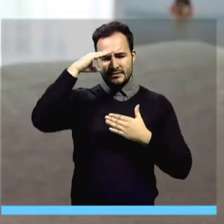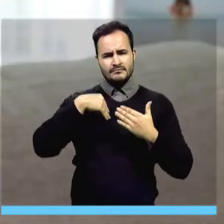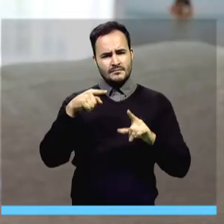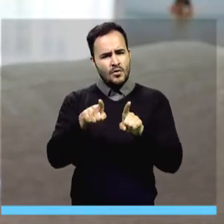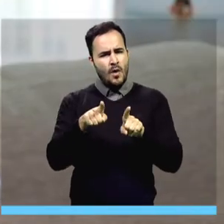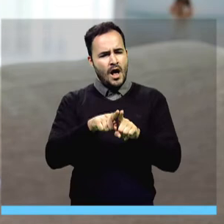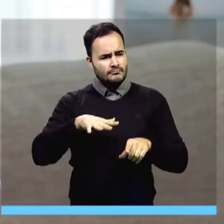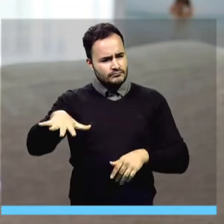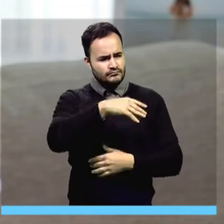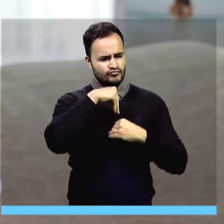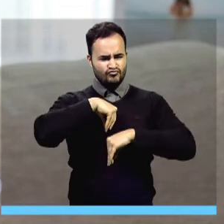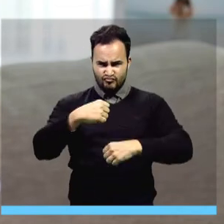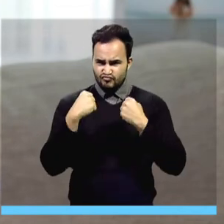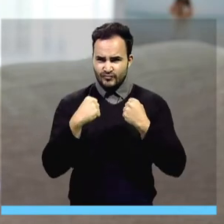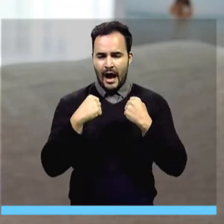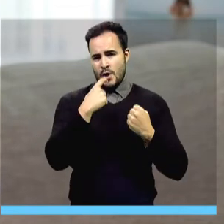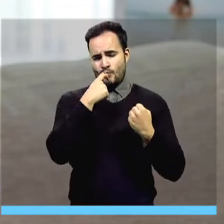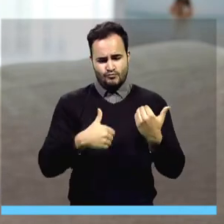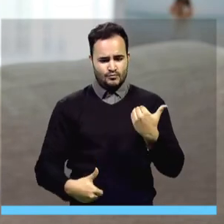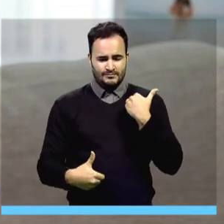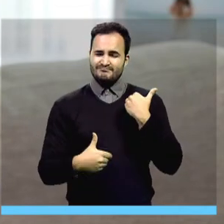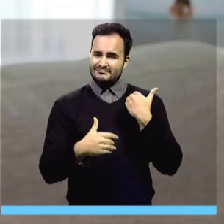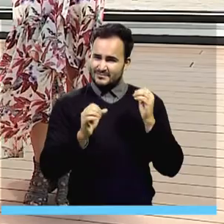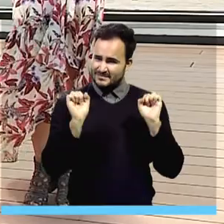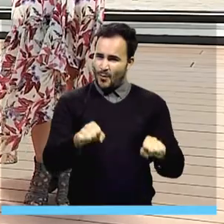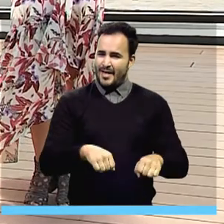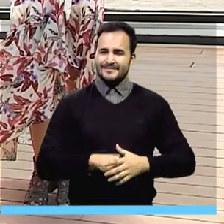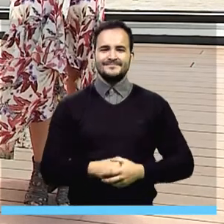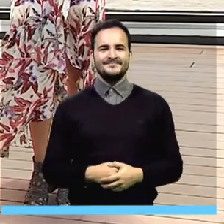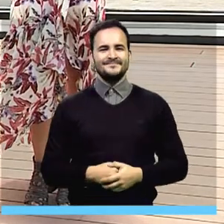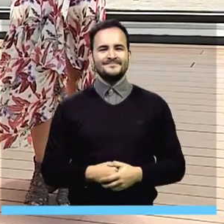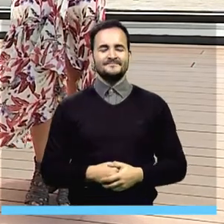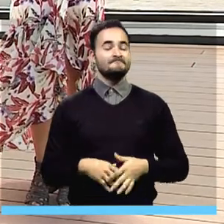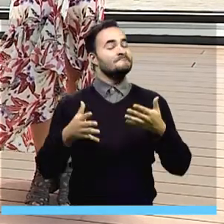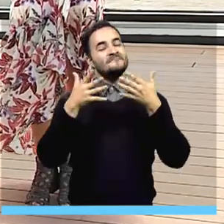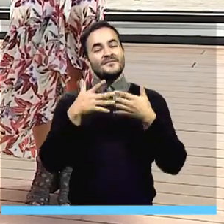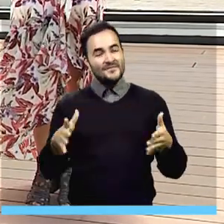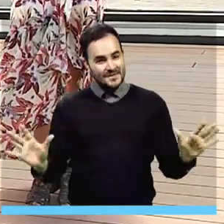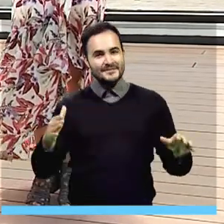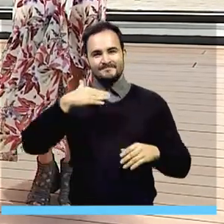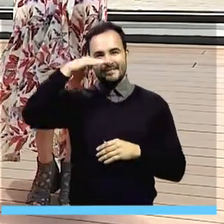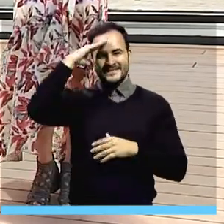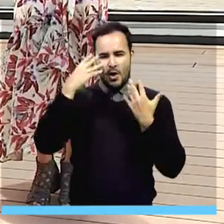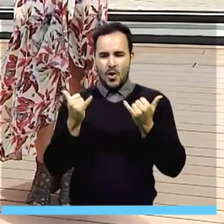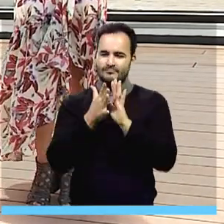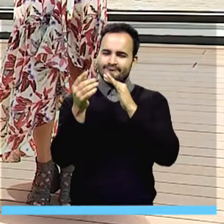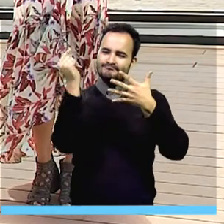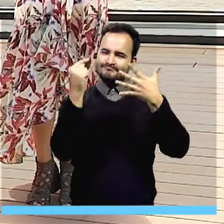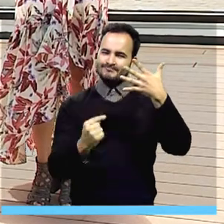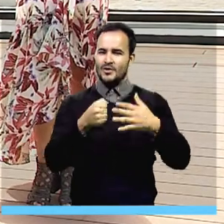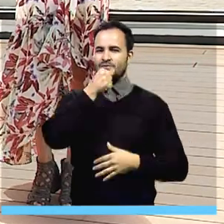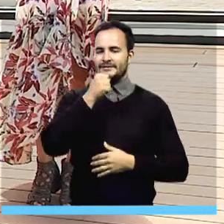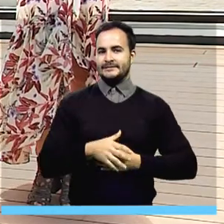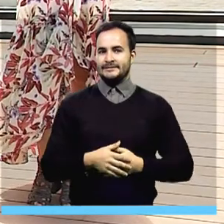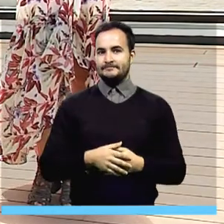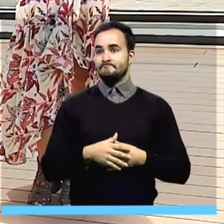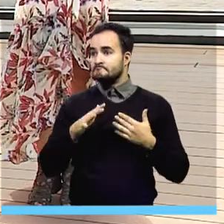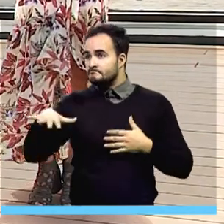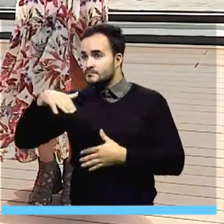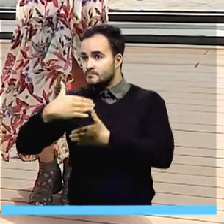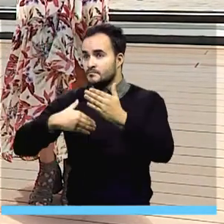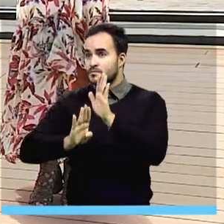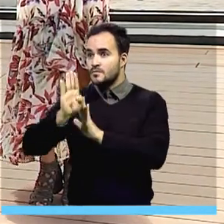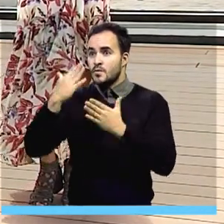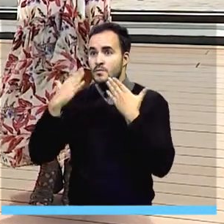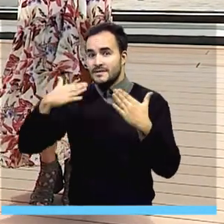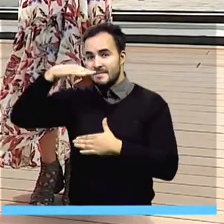apuesta a la nutrición por medio de la lactancia. Terminamos otra emisión de Medellín Conecta TV. Nos encontramos la